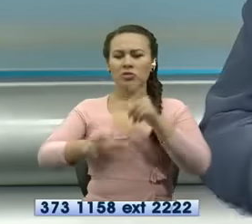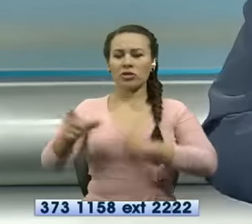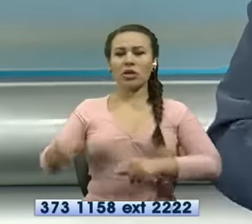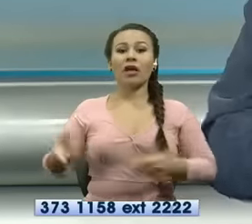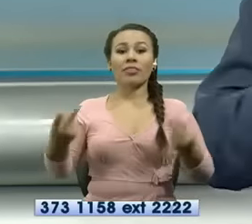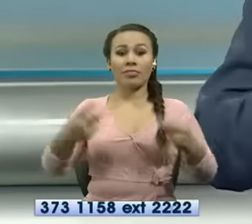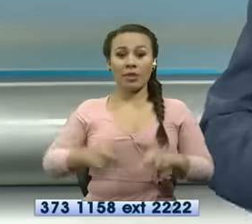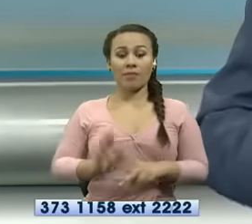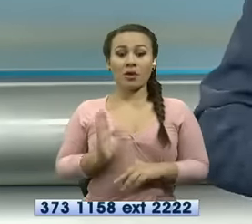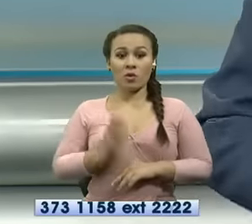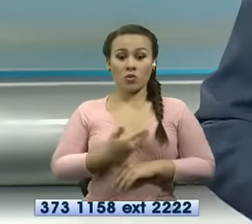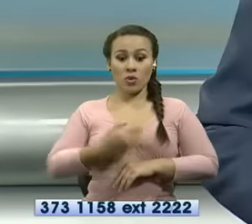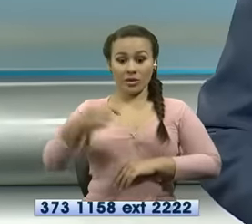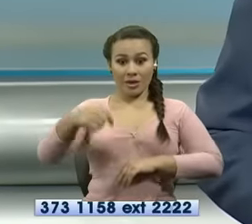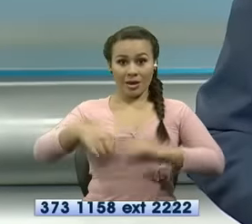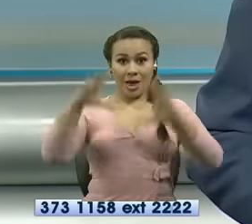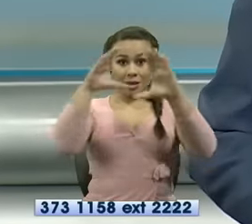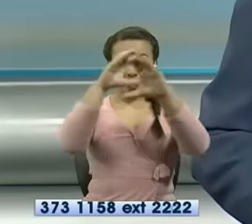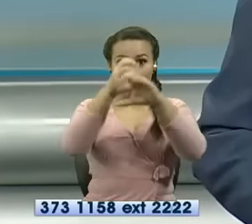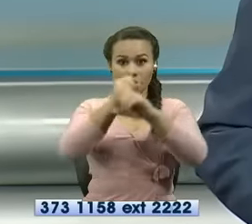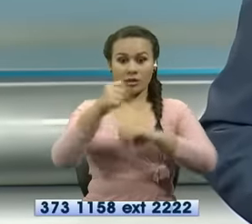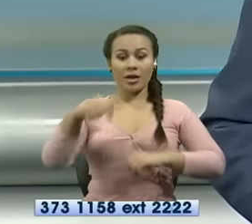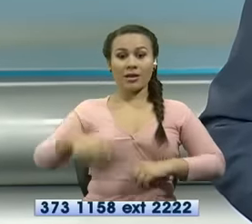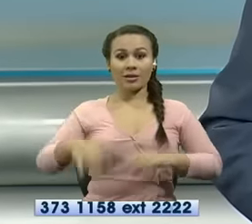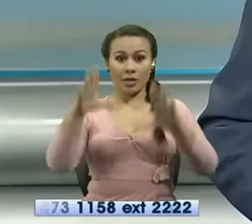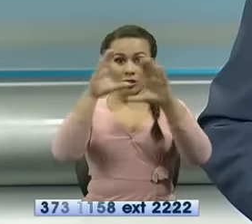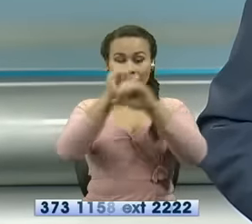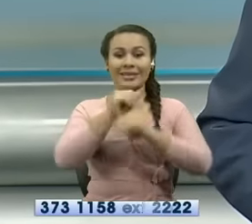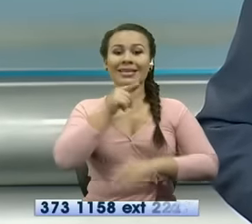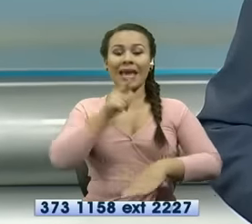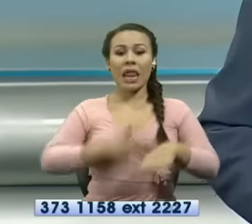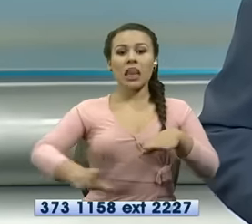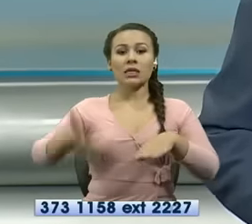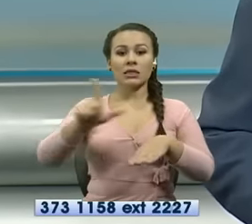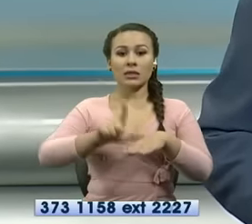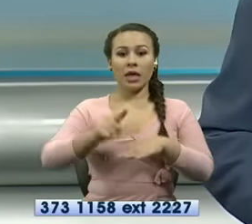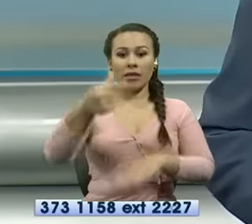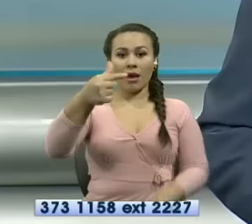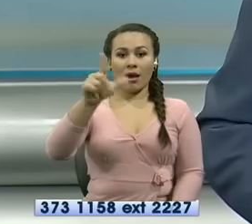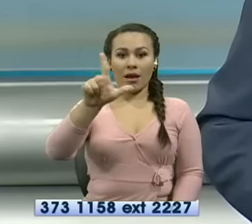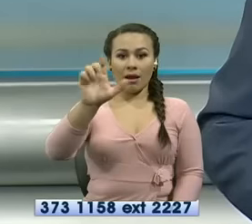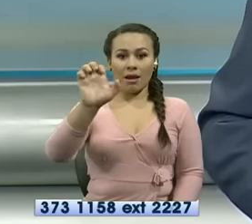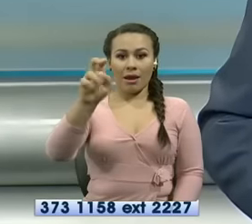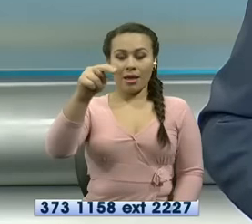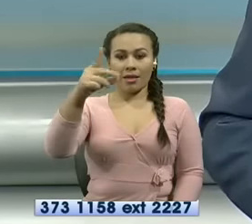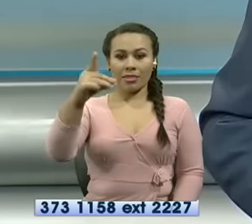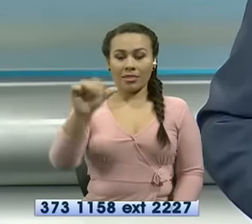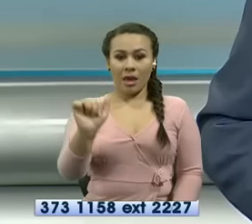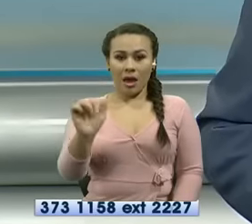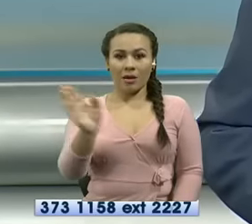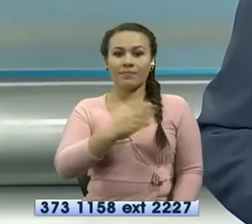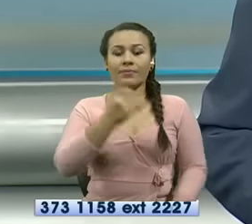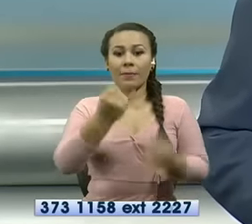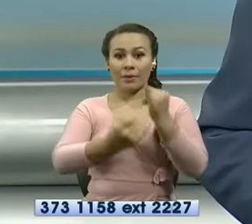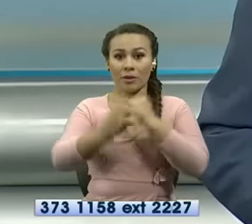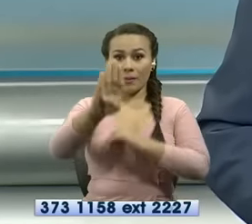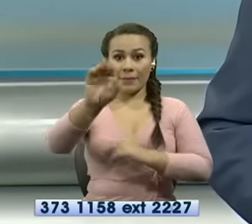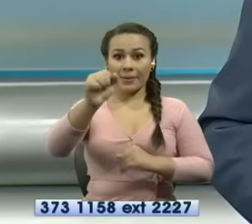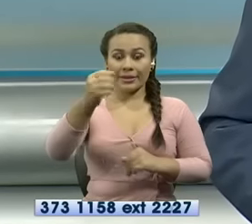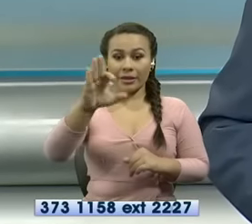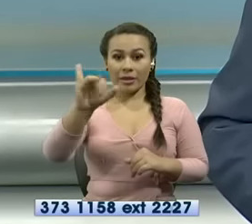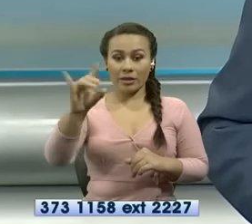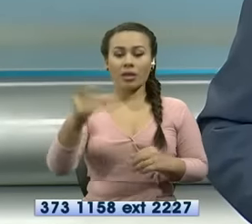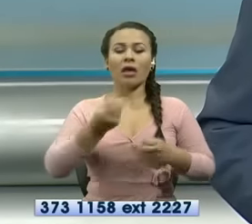productora de esta hora mi productora a esta hora la licenciada Bastidas Glenda Bastidas los productores de la mañana